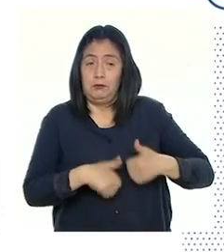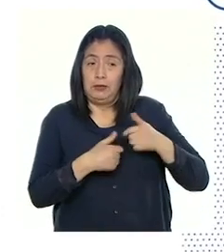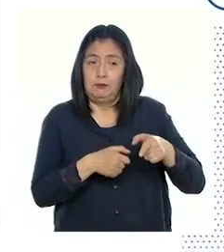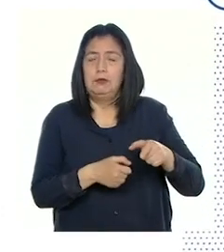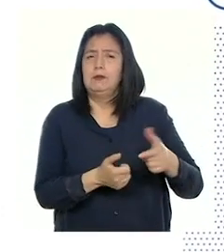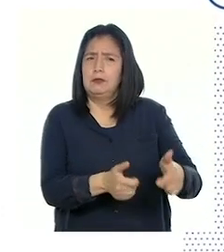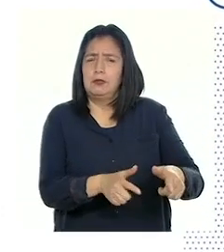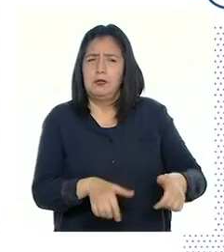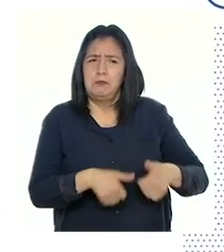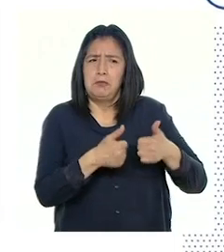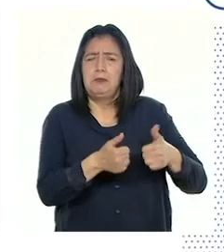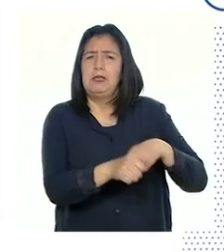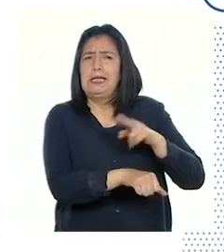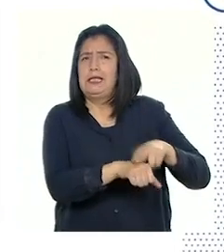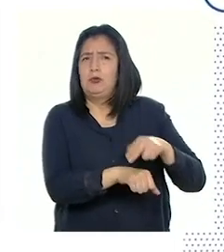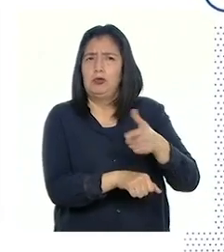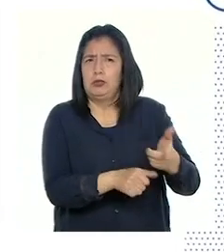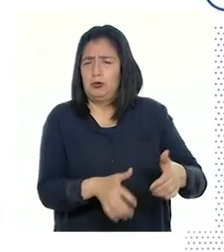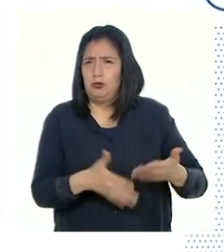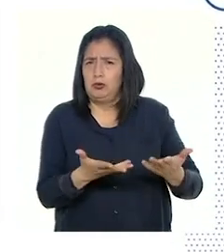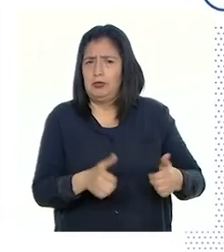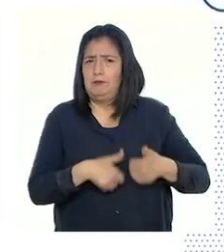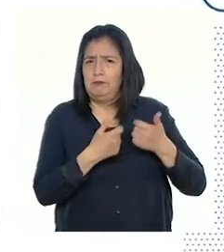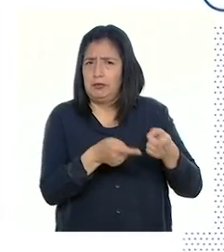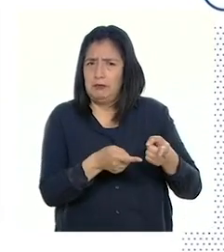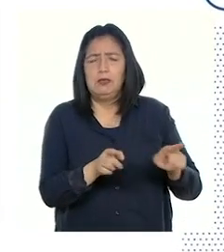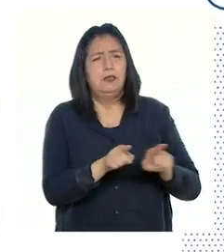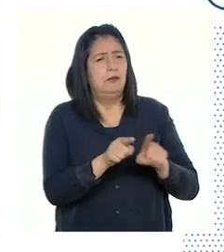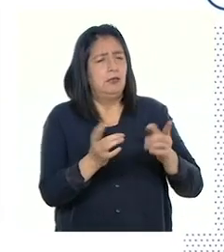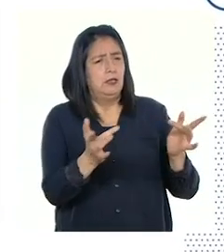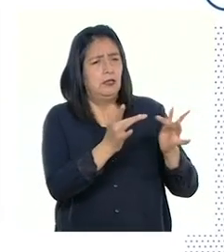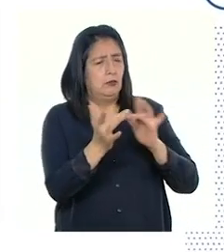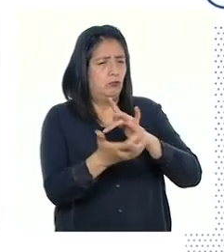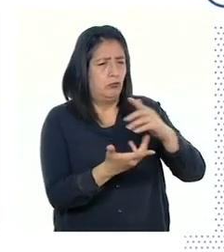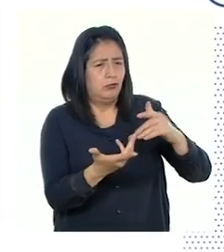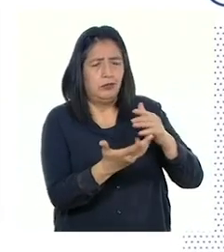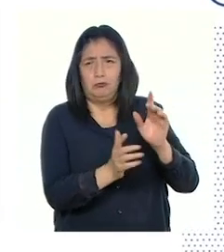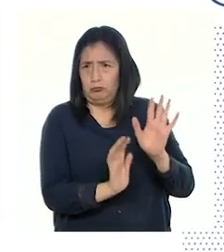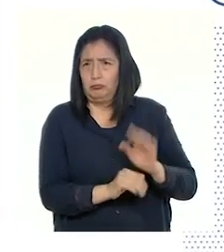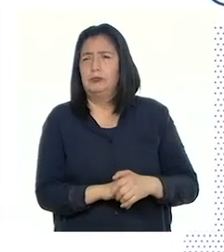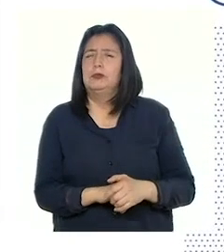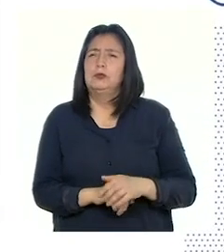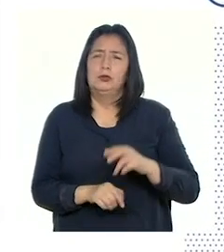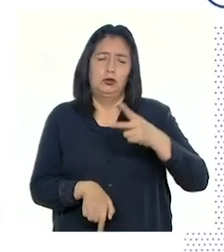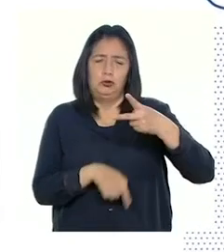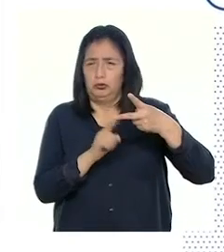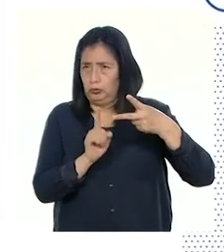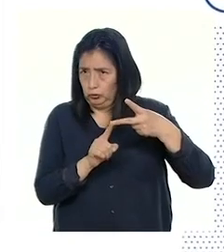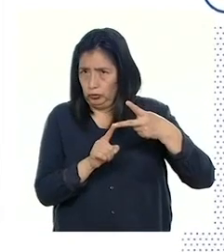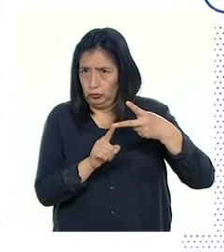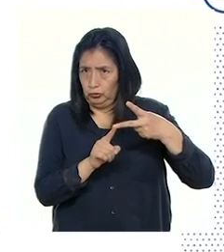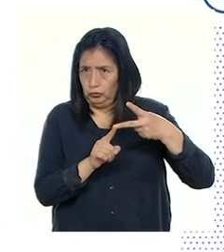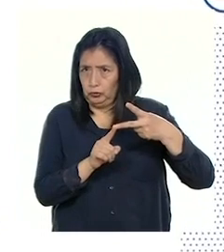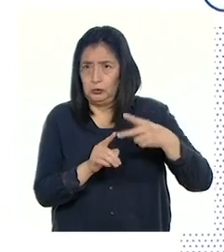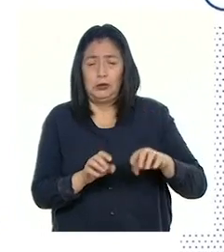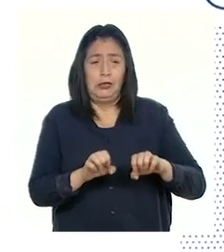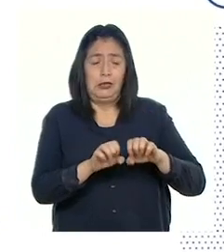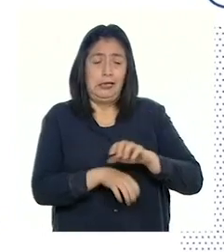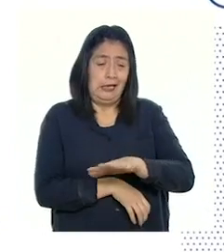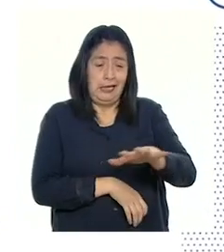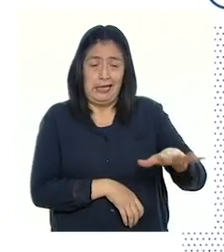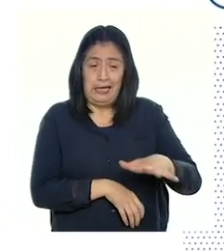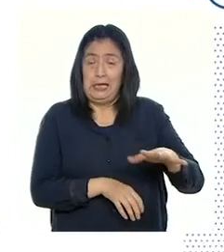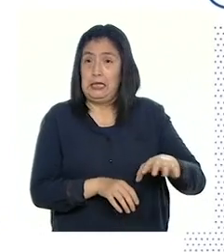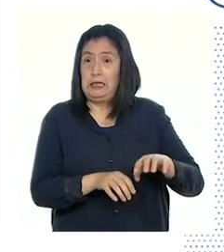de seres vivos y el medio natural donde viven, además de las relaciones que existen entre ellos. Punto número dos. En los